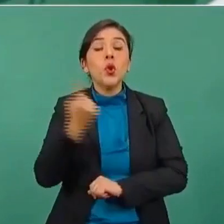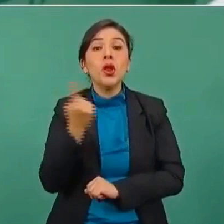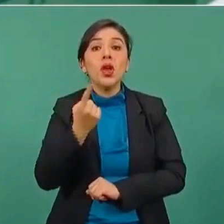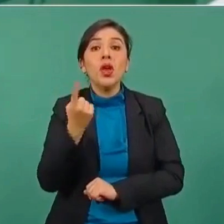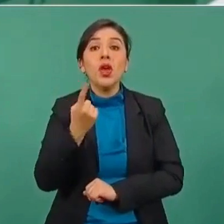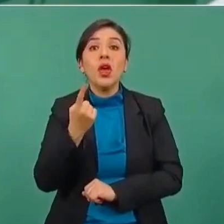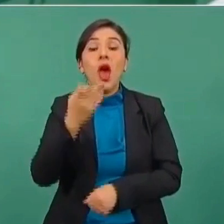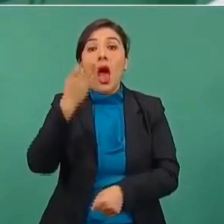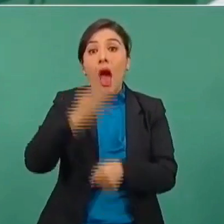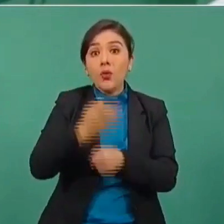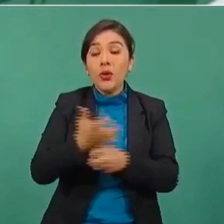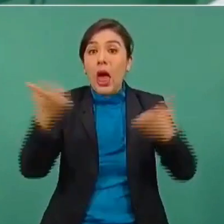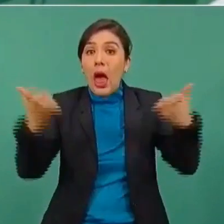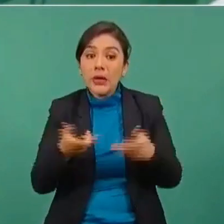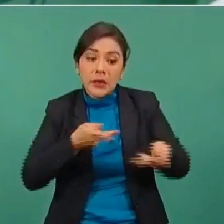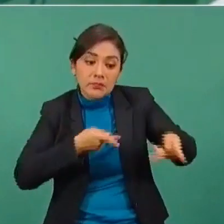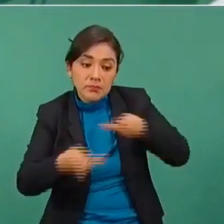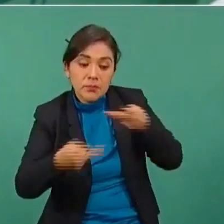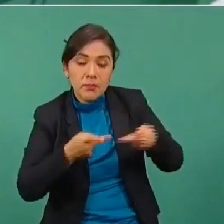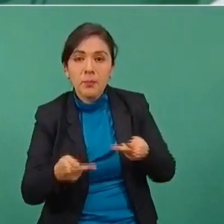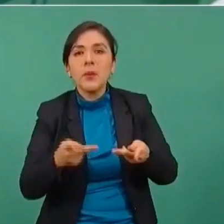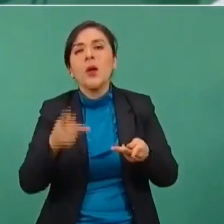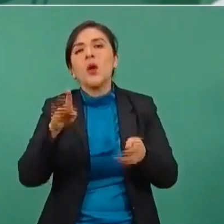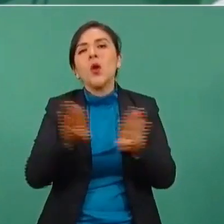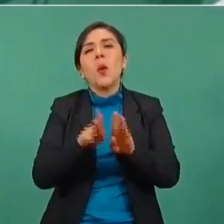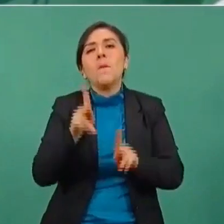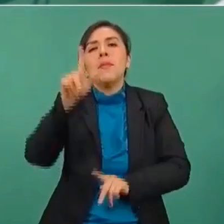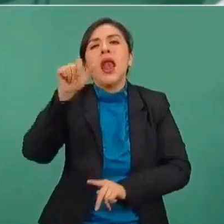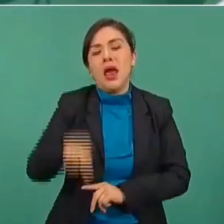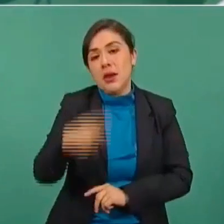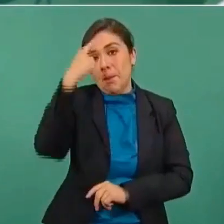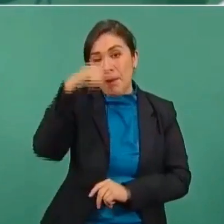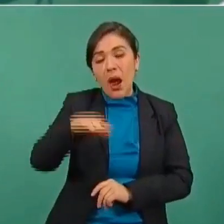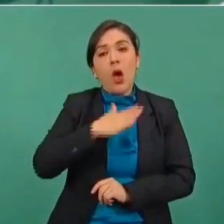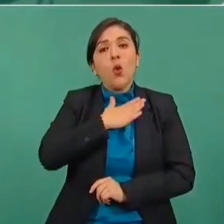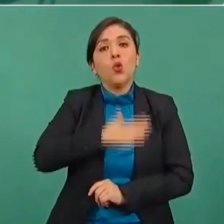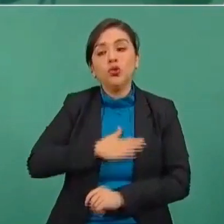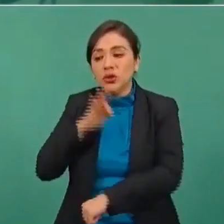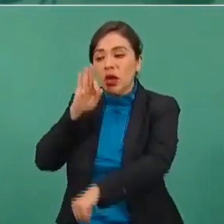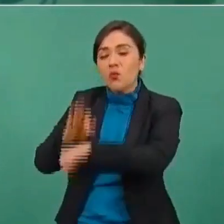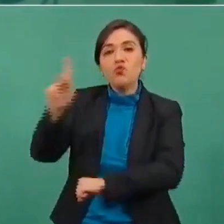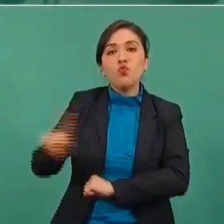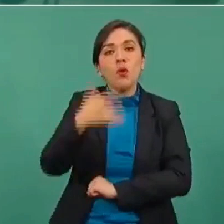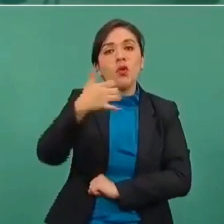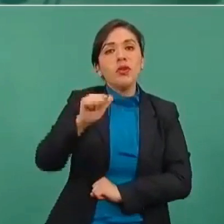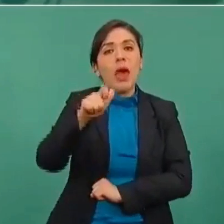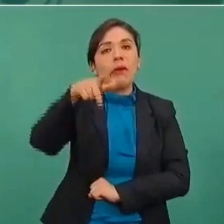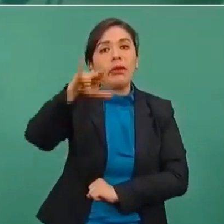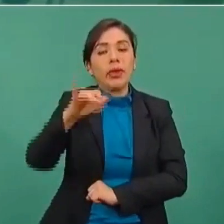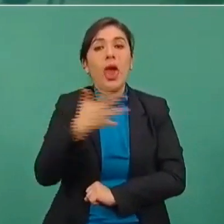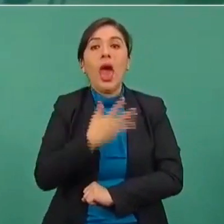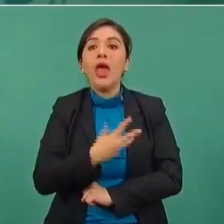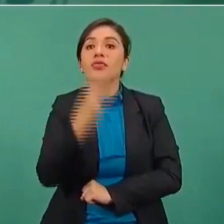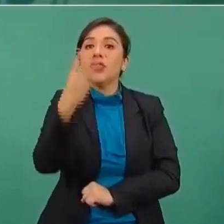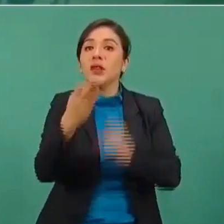cabo un plan de justicia a los pueblos yaquis, que tiene tres vertientes.